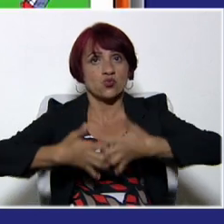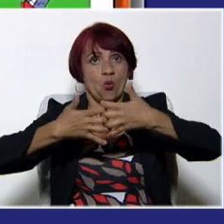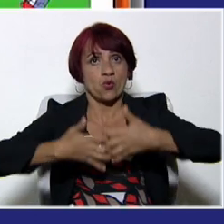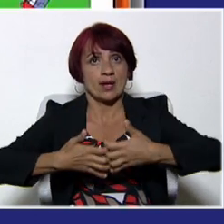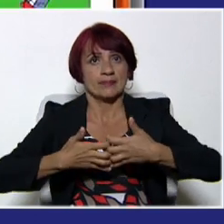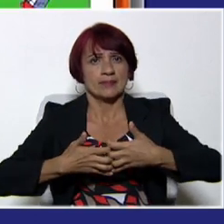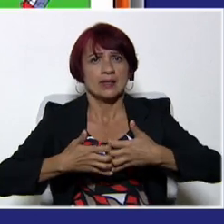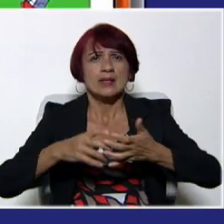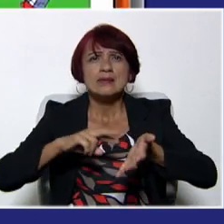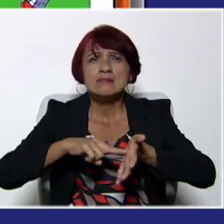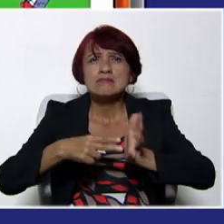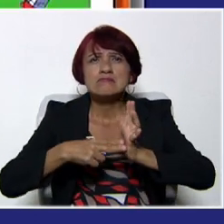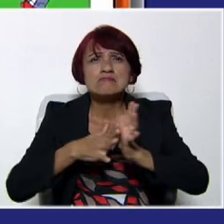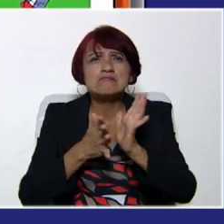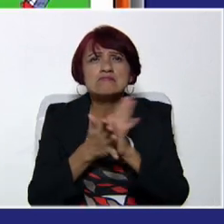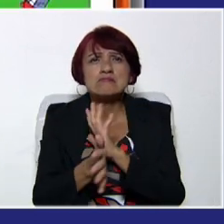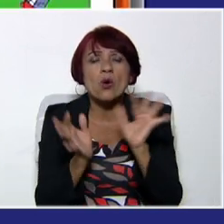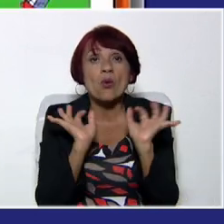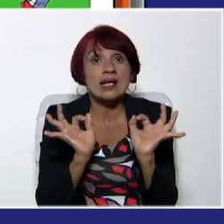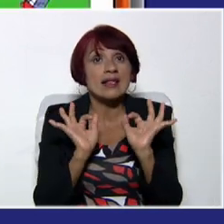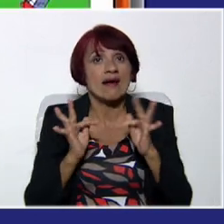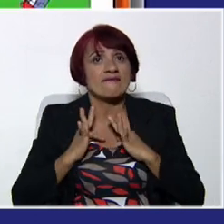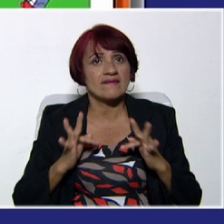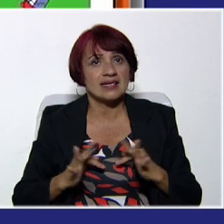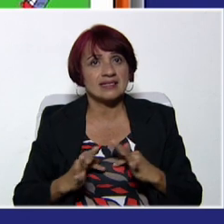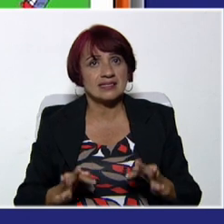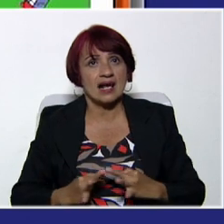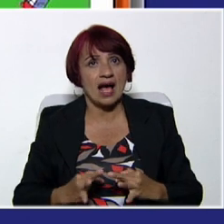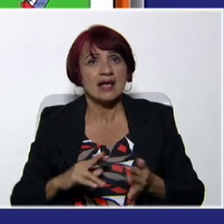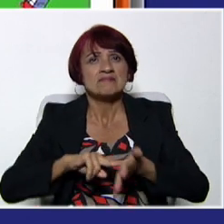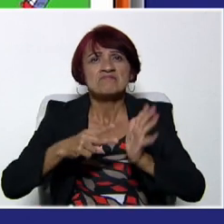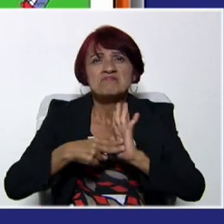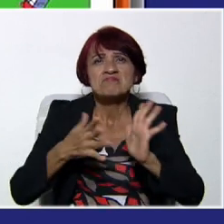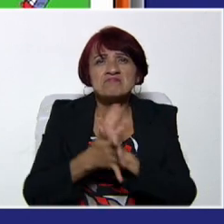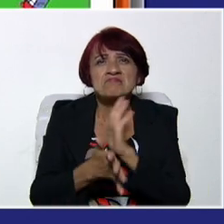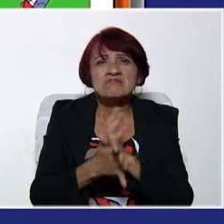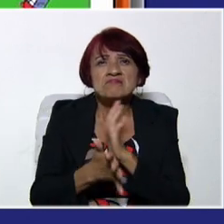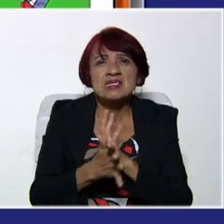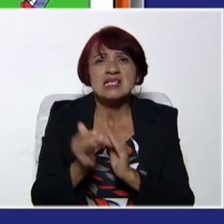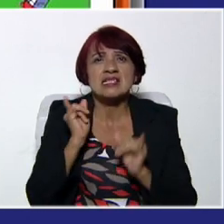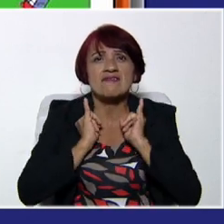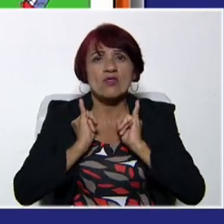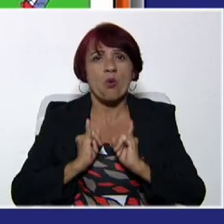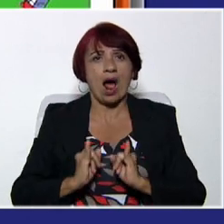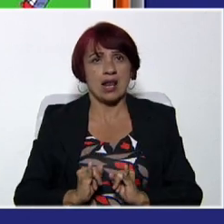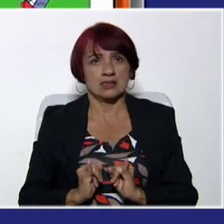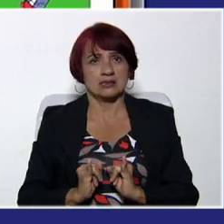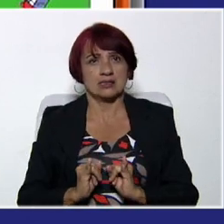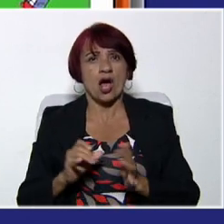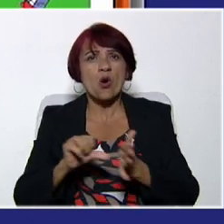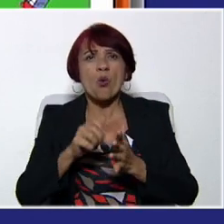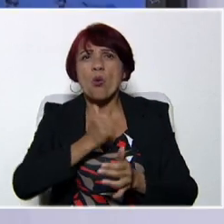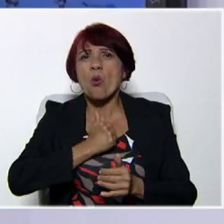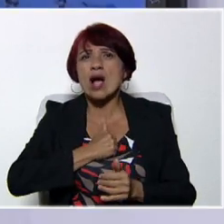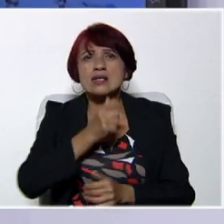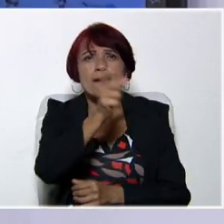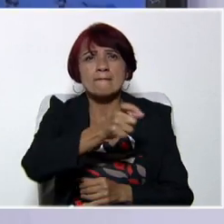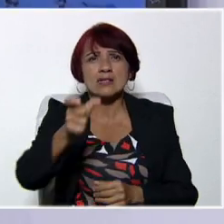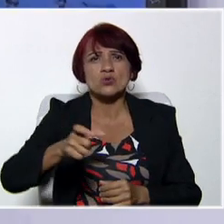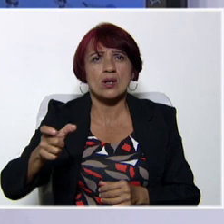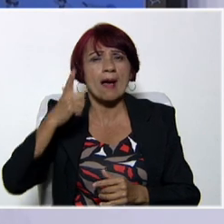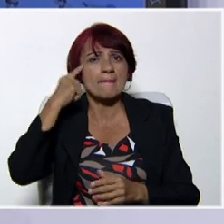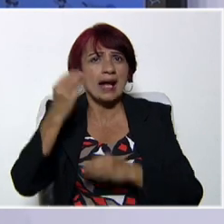¿Qué son las cualidades físicas? Las cualidades físicas son las capacidades individuales de cualquier persona